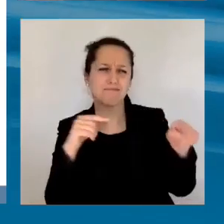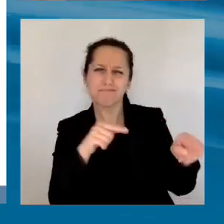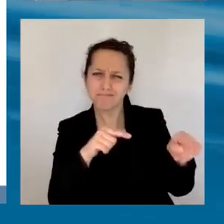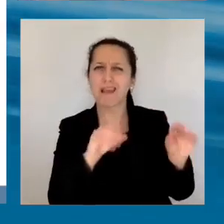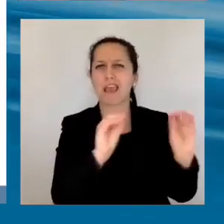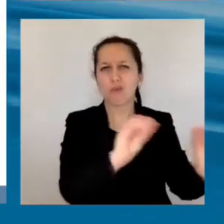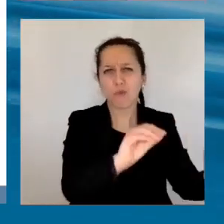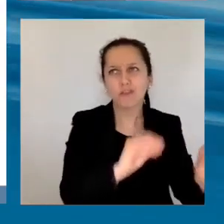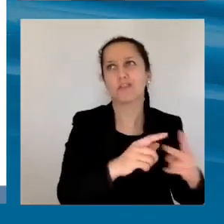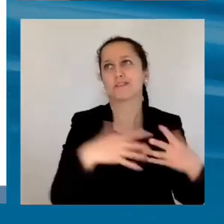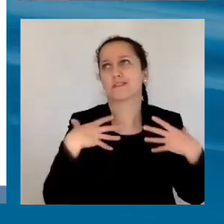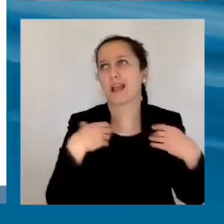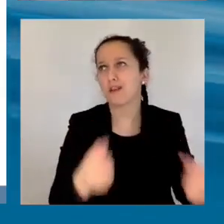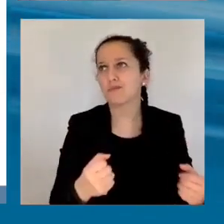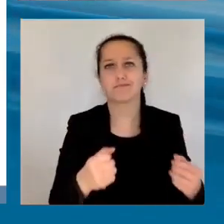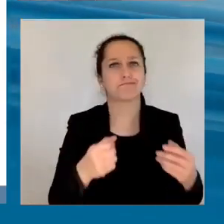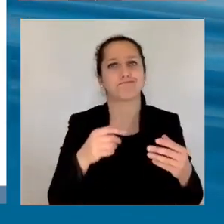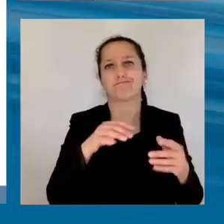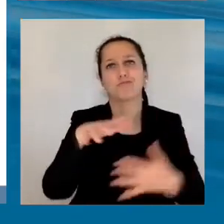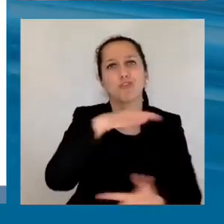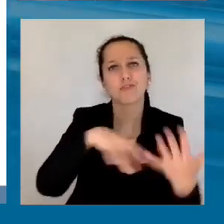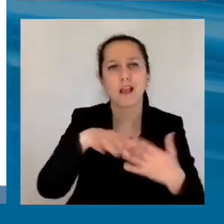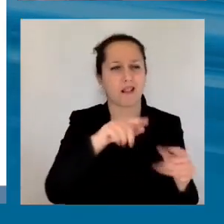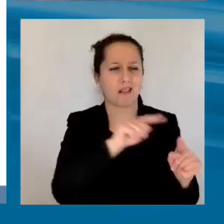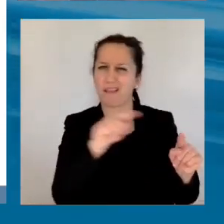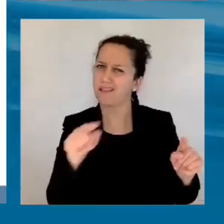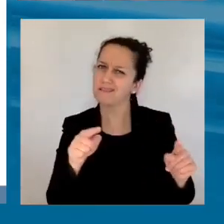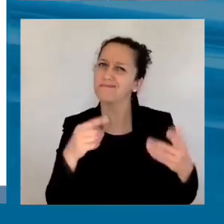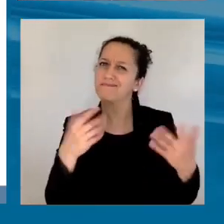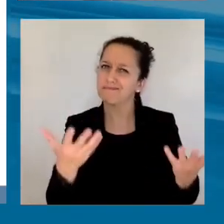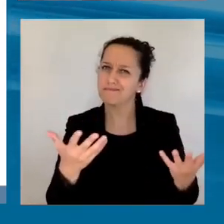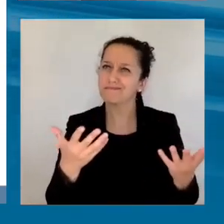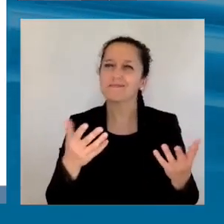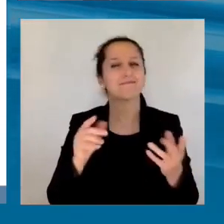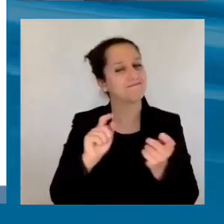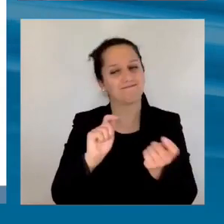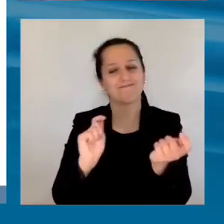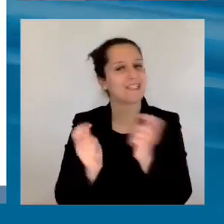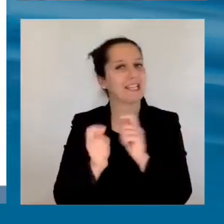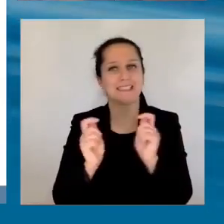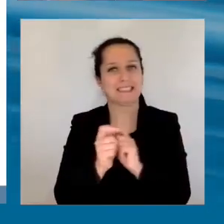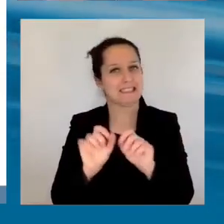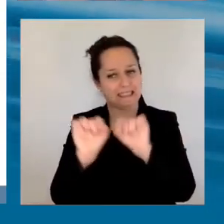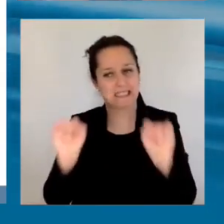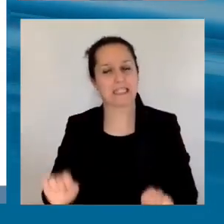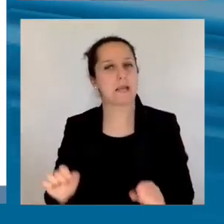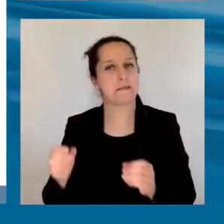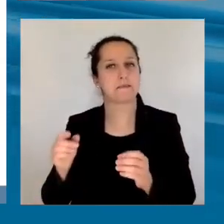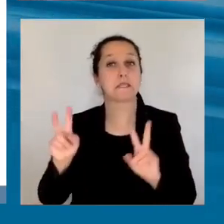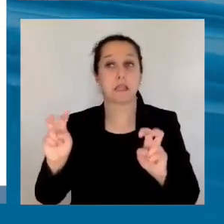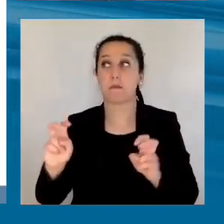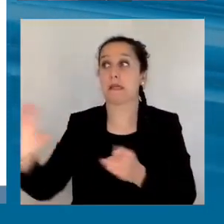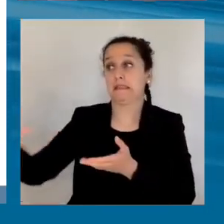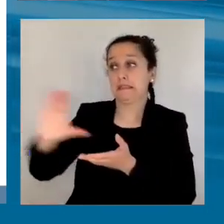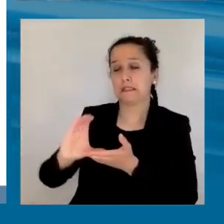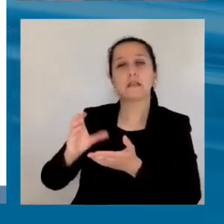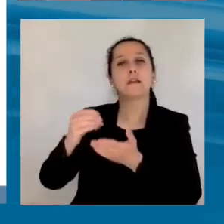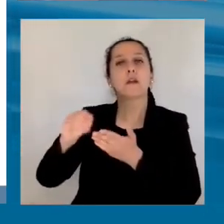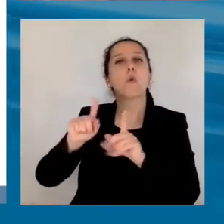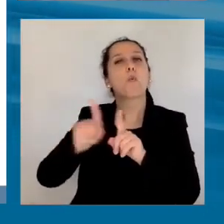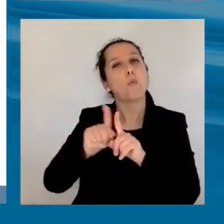arquitectura financiera, de deuda, de reestructuración, de pasar las columnas de pago de deuda para años futuros,